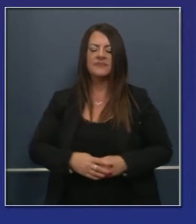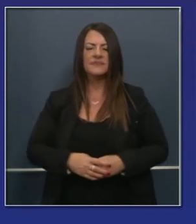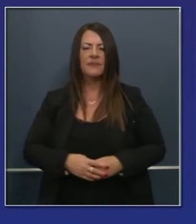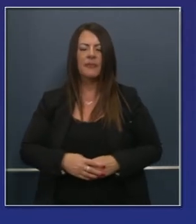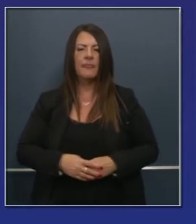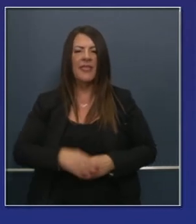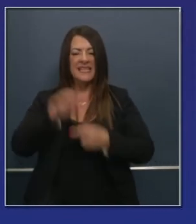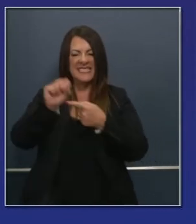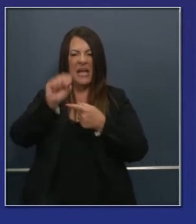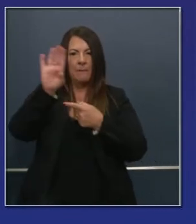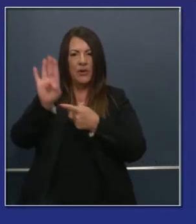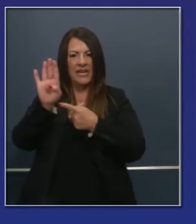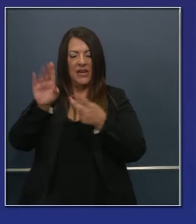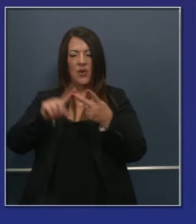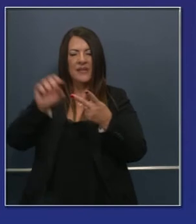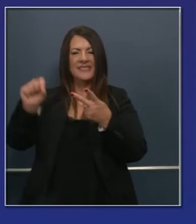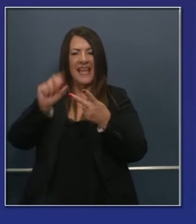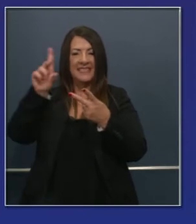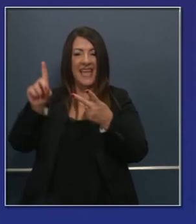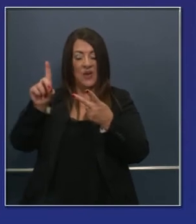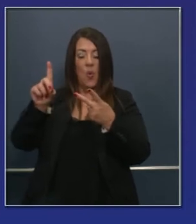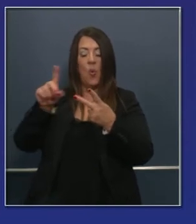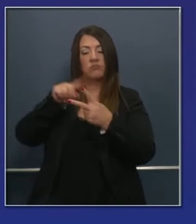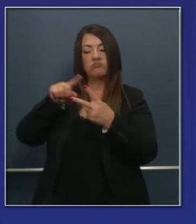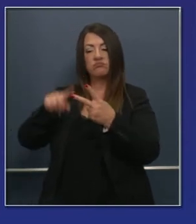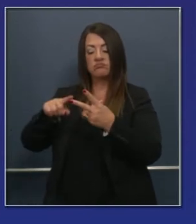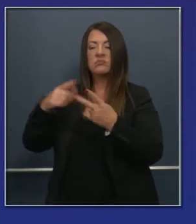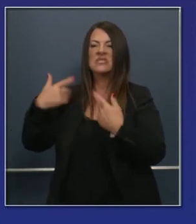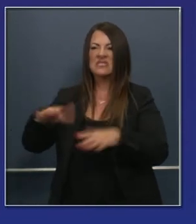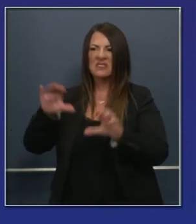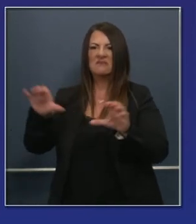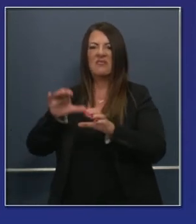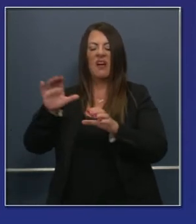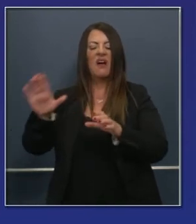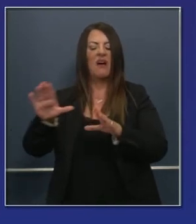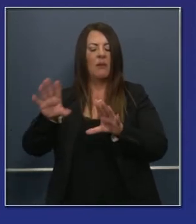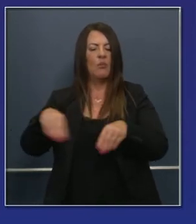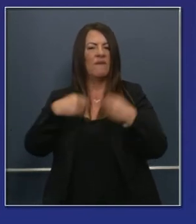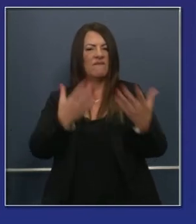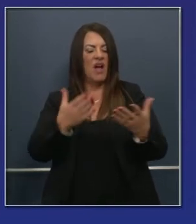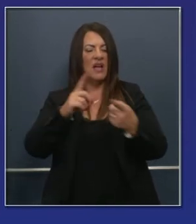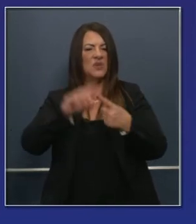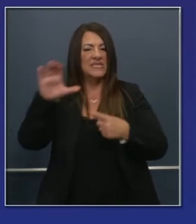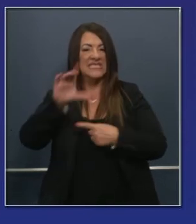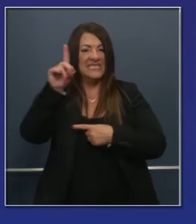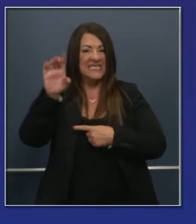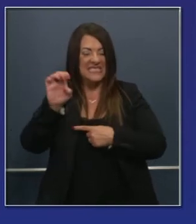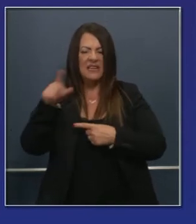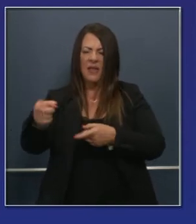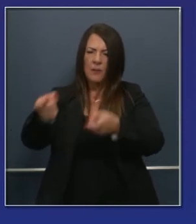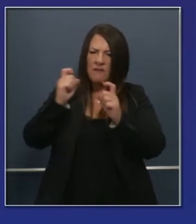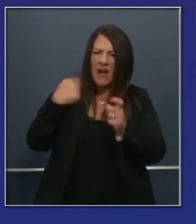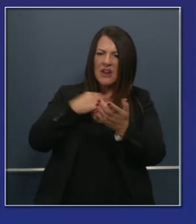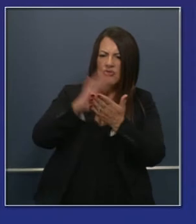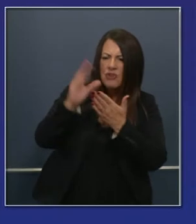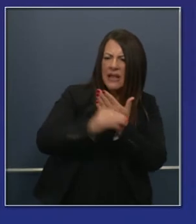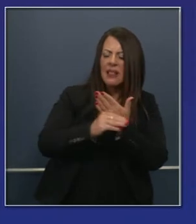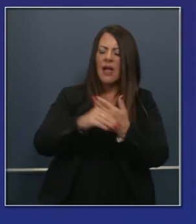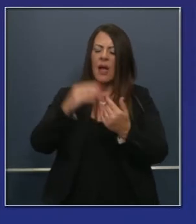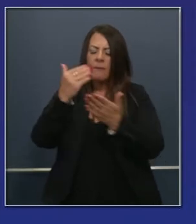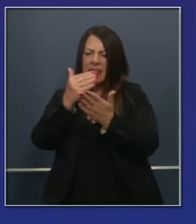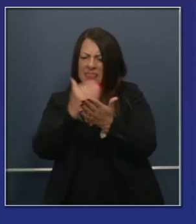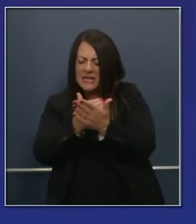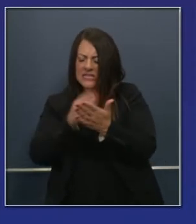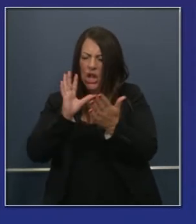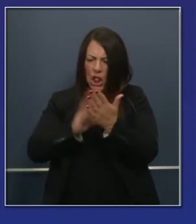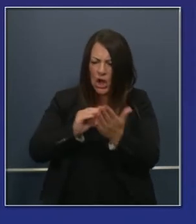y San Diego. Han lanzado un consorcio de aprendizaje a distancia a través del CEE, que les da currículos,